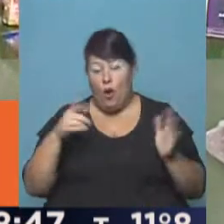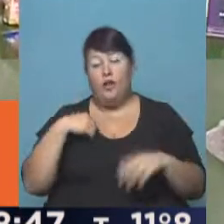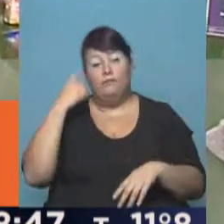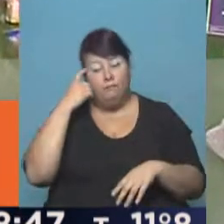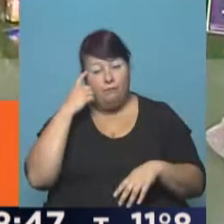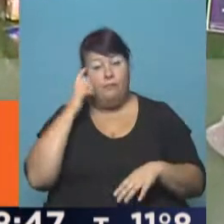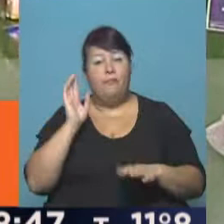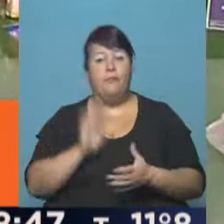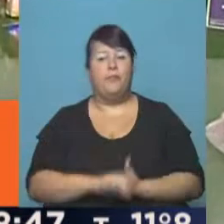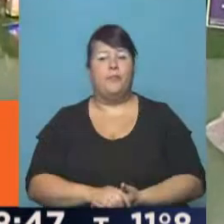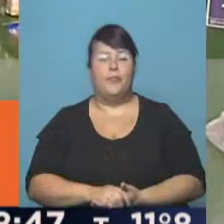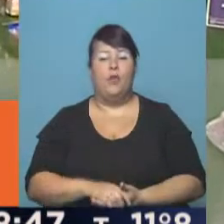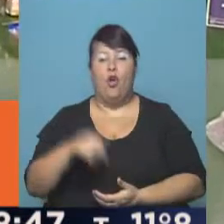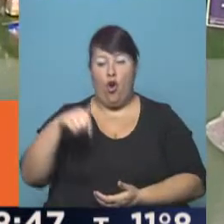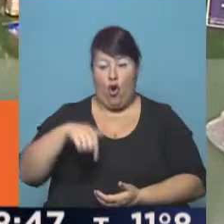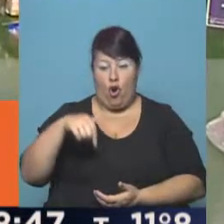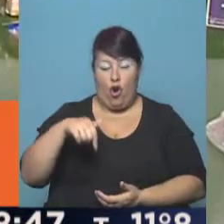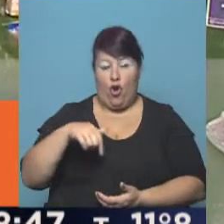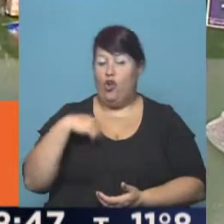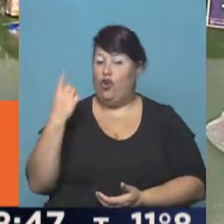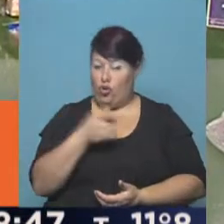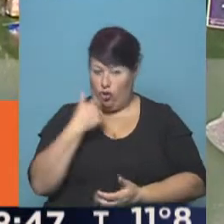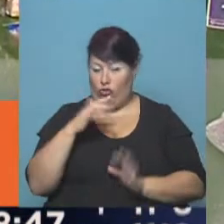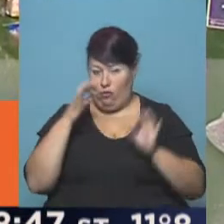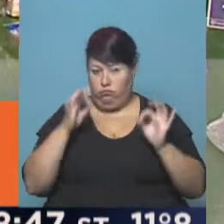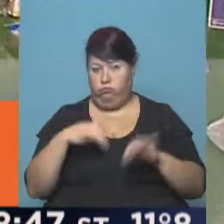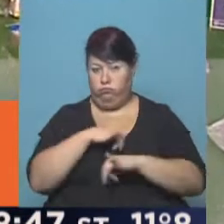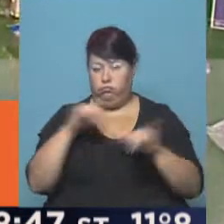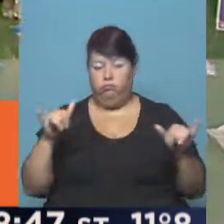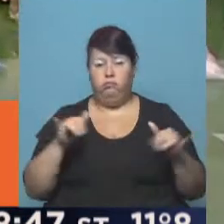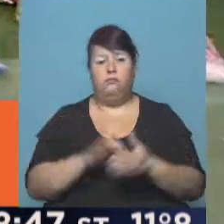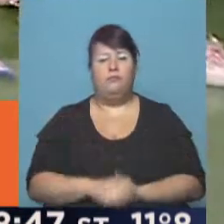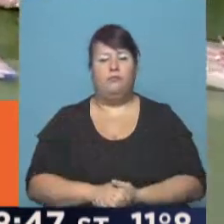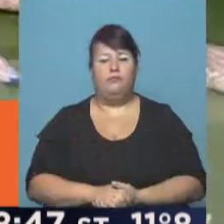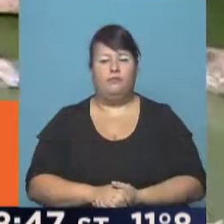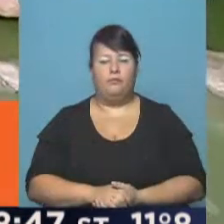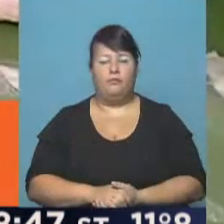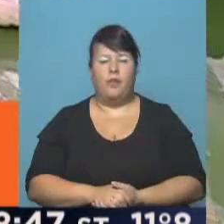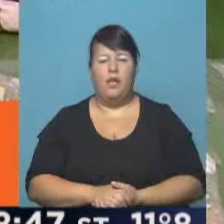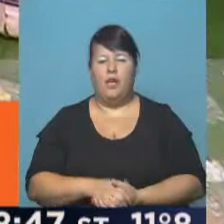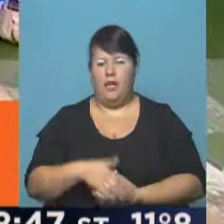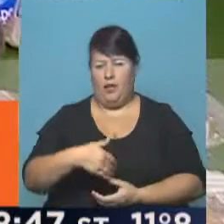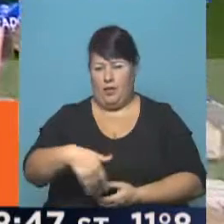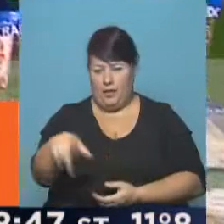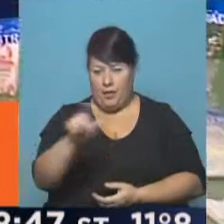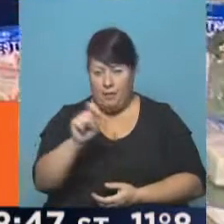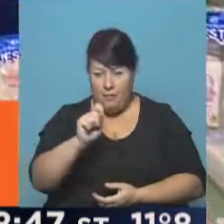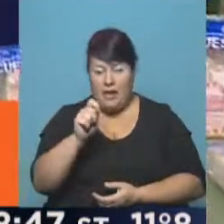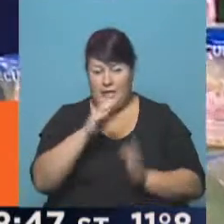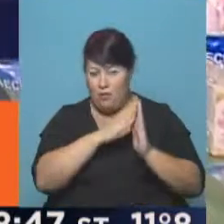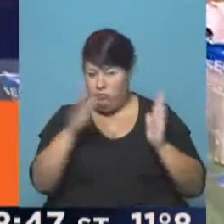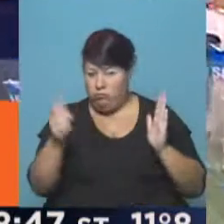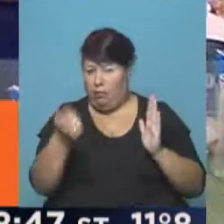que hoy nosotros podemos decir que en pocos veces hemos